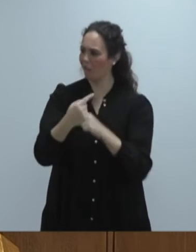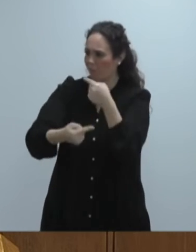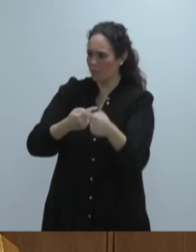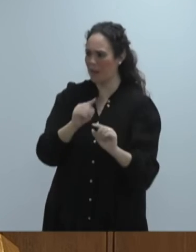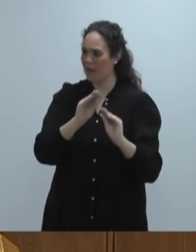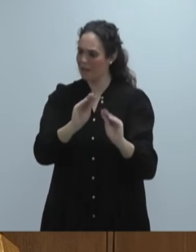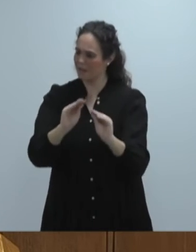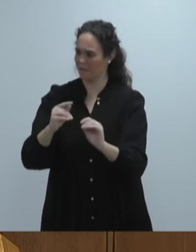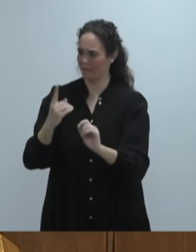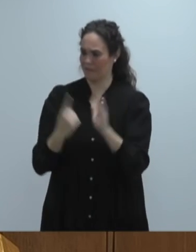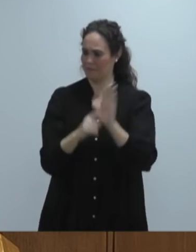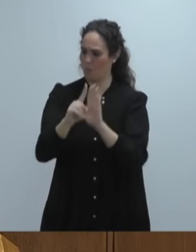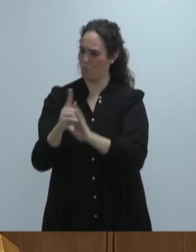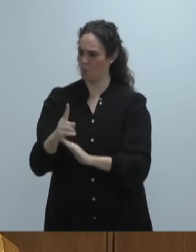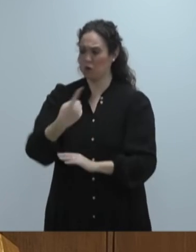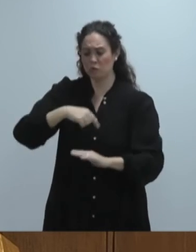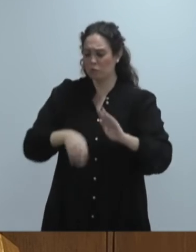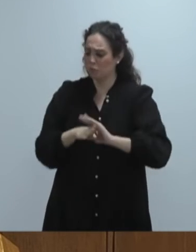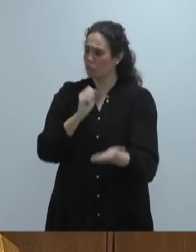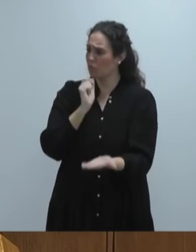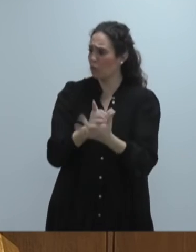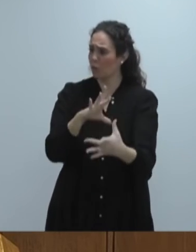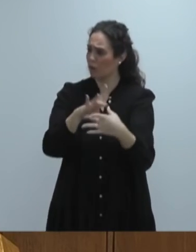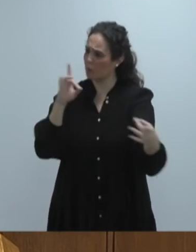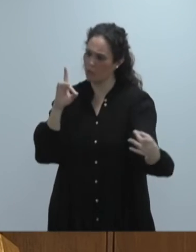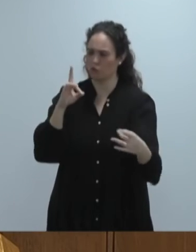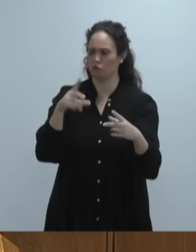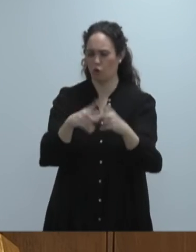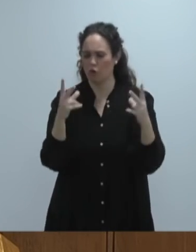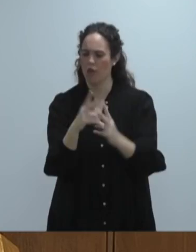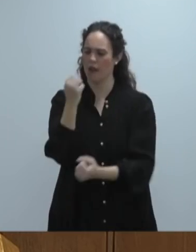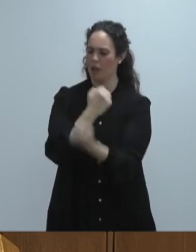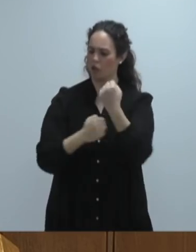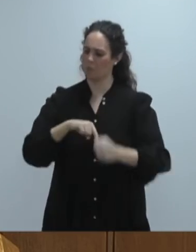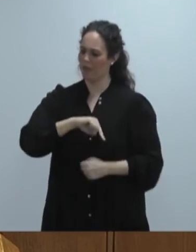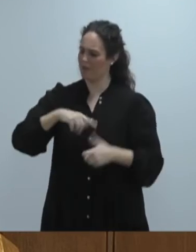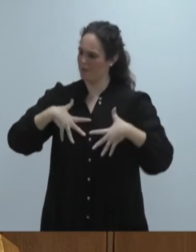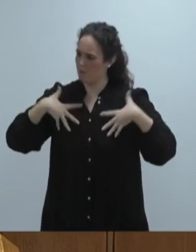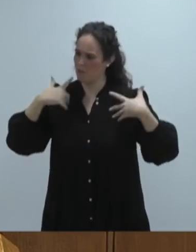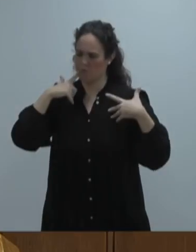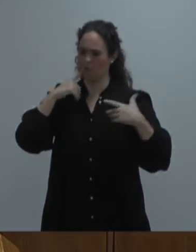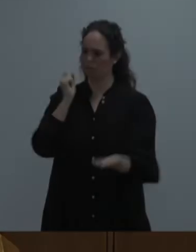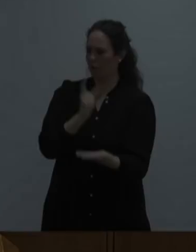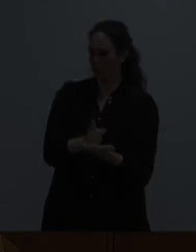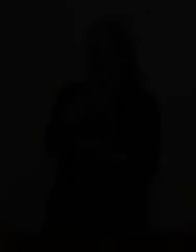seguiremos haciendo porque apostamos por la recuperación social, económica y emocional y por el relanzamiento de Euskadi.